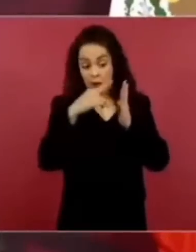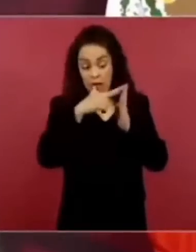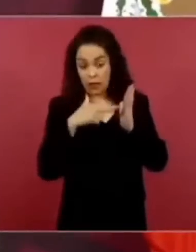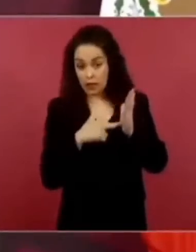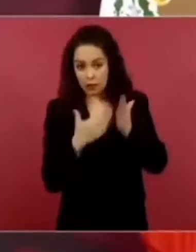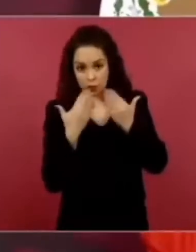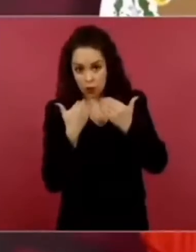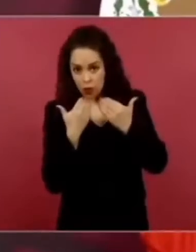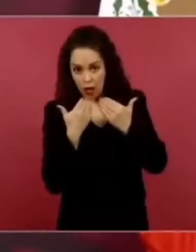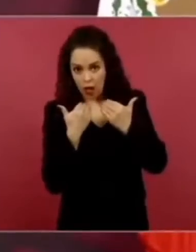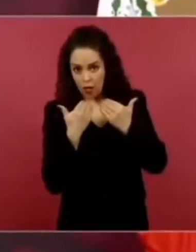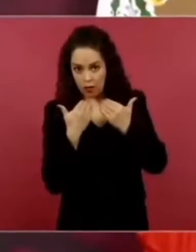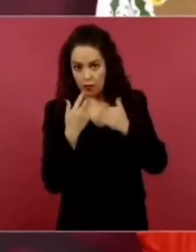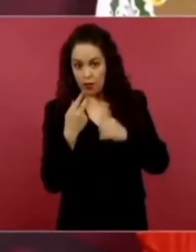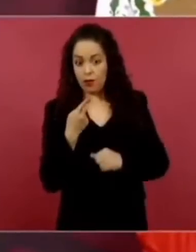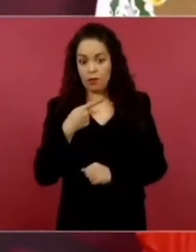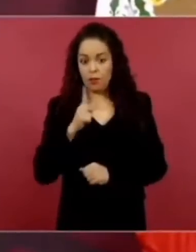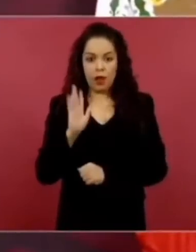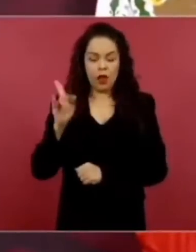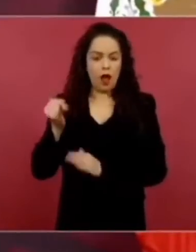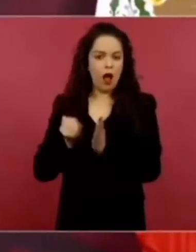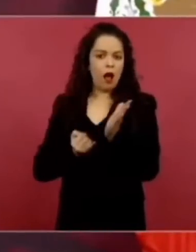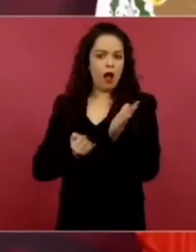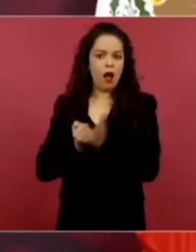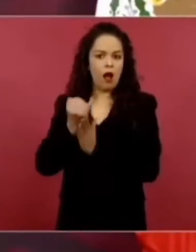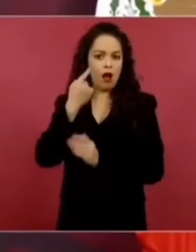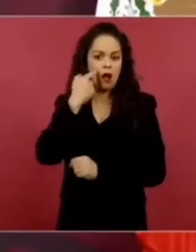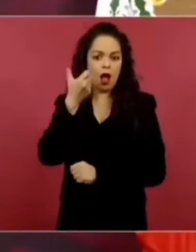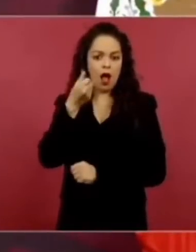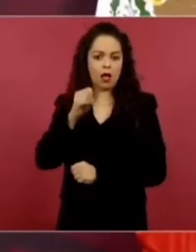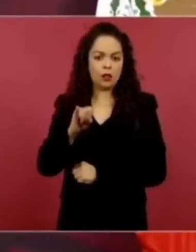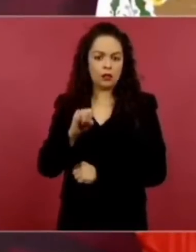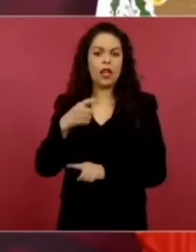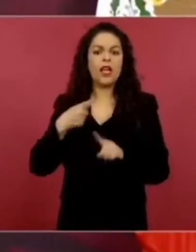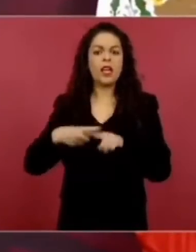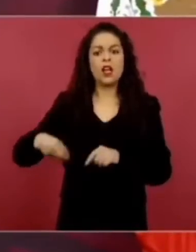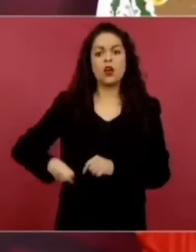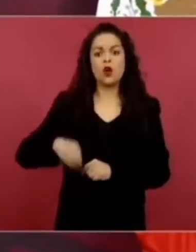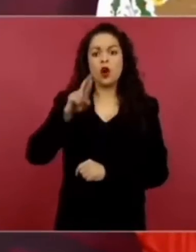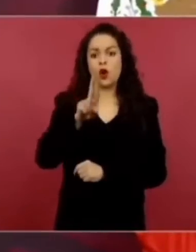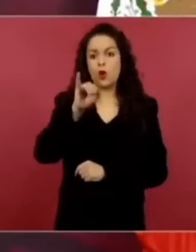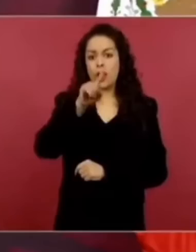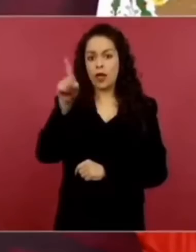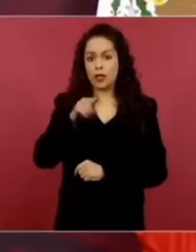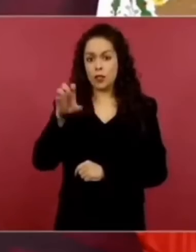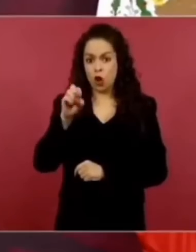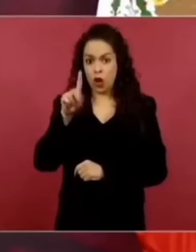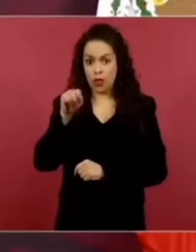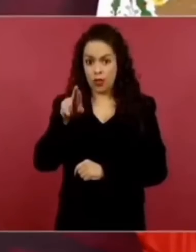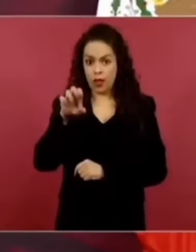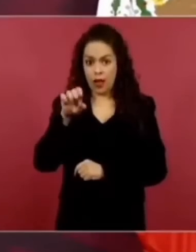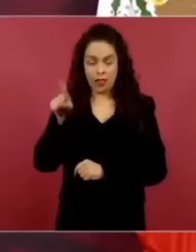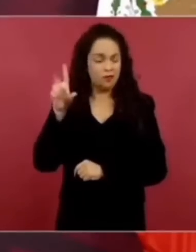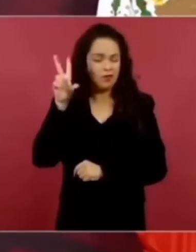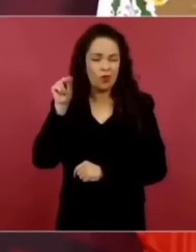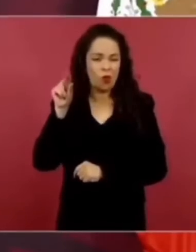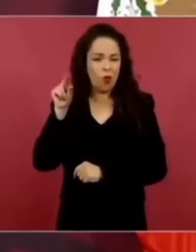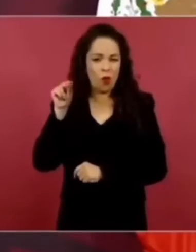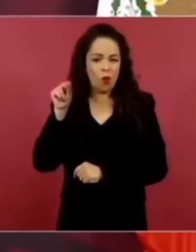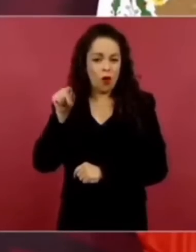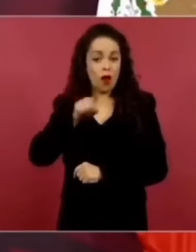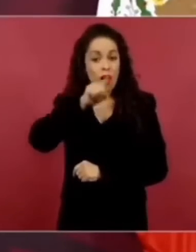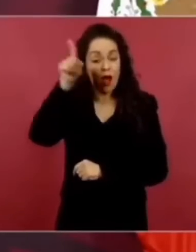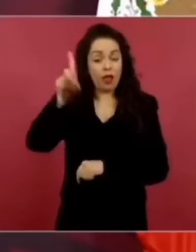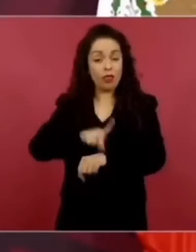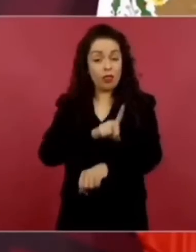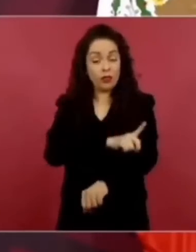se le atribuye a Ruiz Cortines, pero no viene desde Porfirio Díaz, ni la revolución pudo cambiar